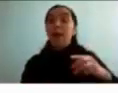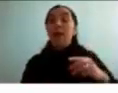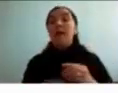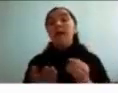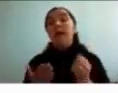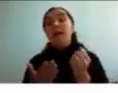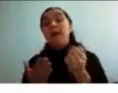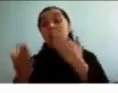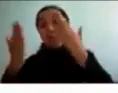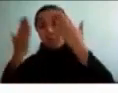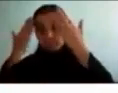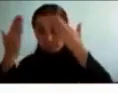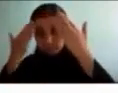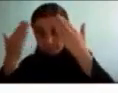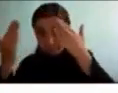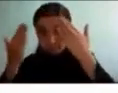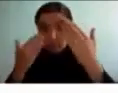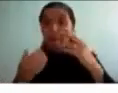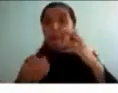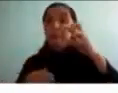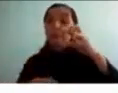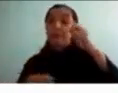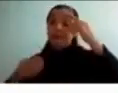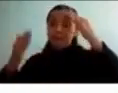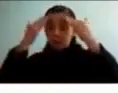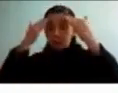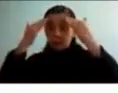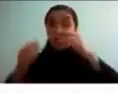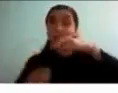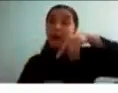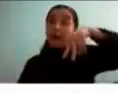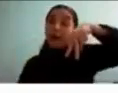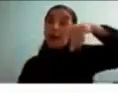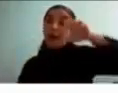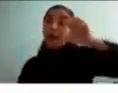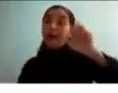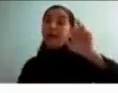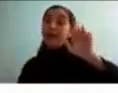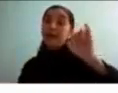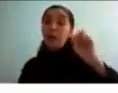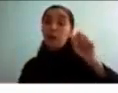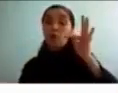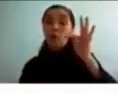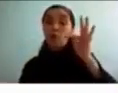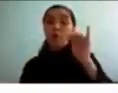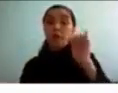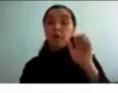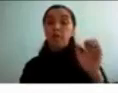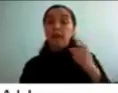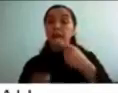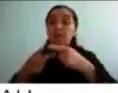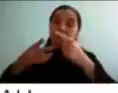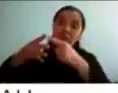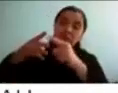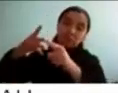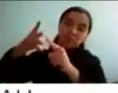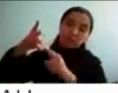afectado la neurostimulación la psicoterapia el neurofeedback el mindfulness y la intervención escolar por supuesto